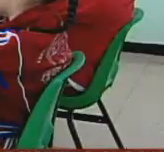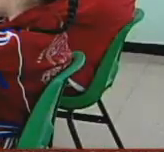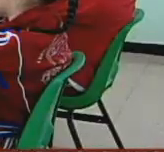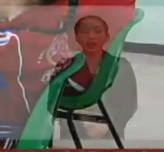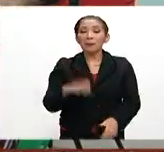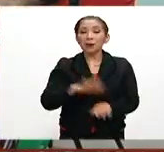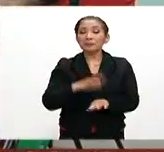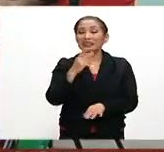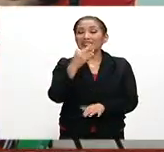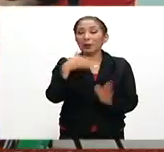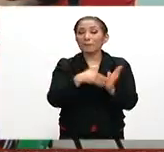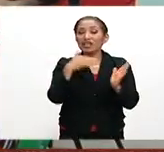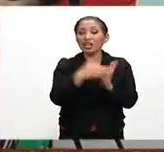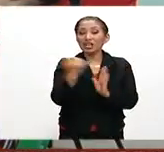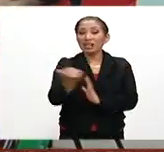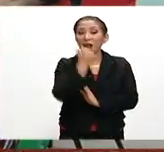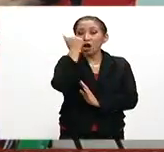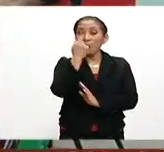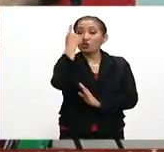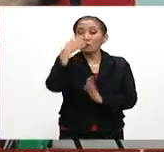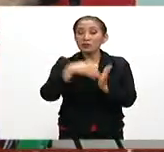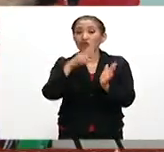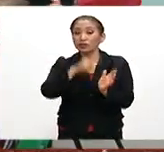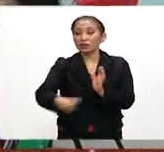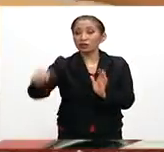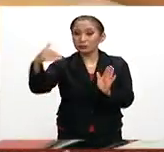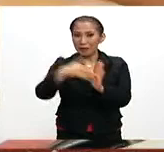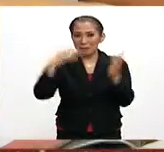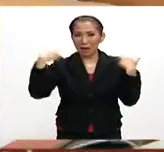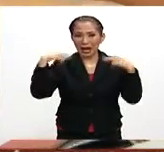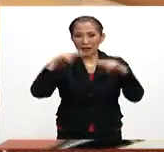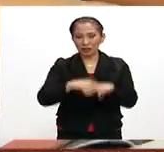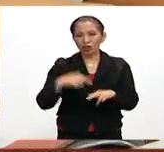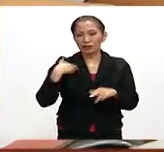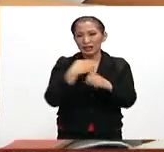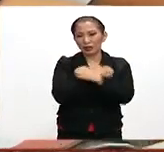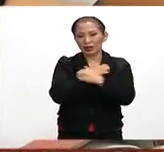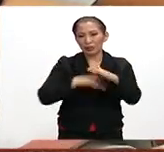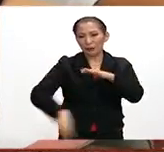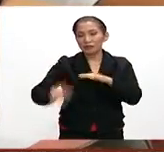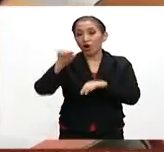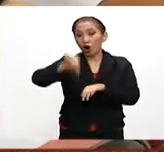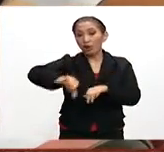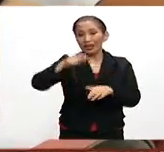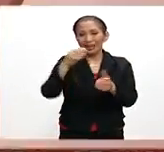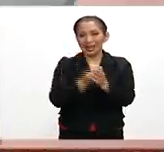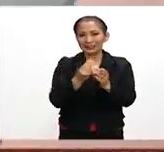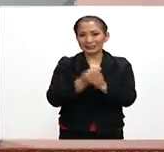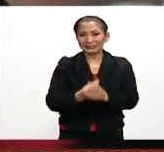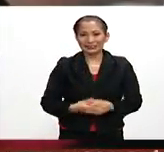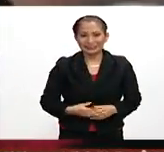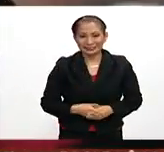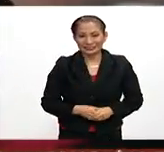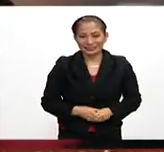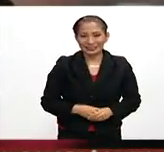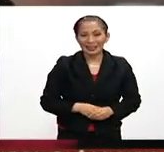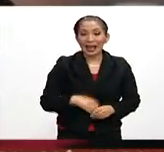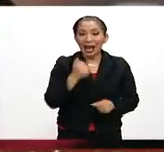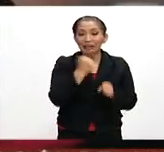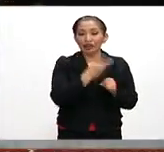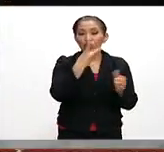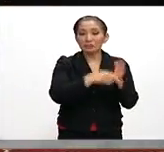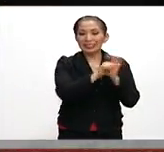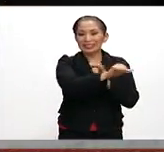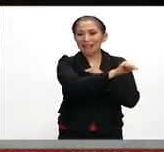Más de 25 millones de alumnos y un millón 200 mil docentes de nivel básico regresan hoy a clases. El ciclo escolar